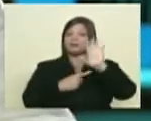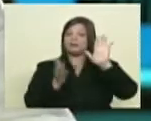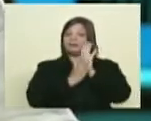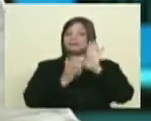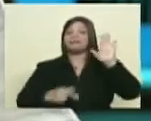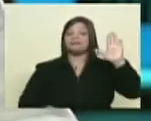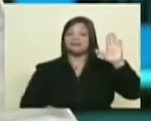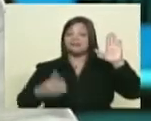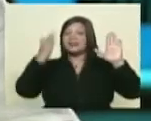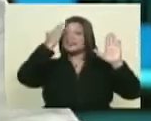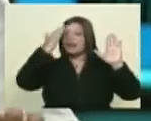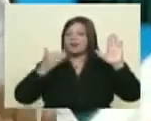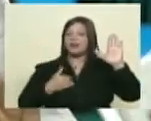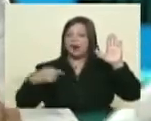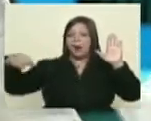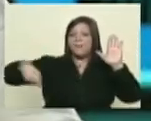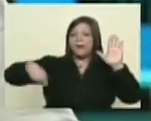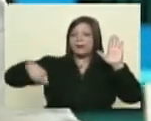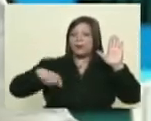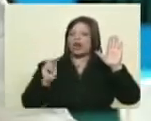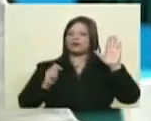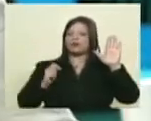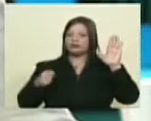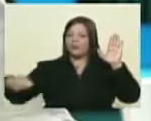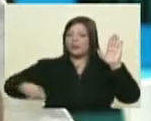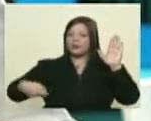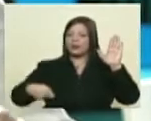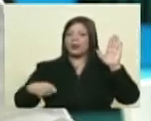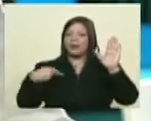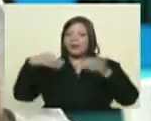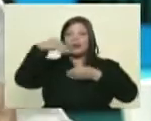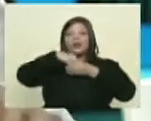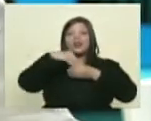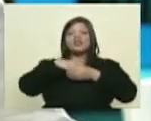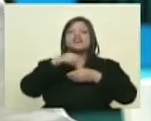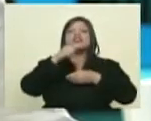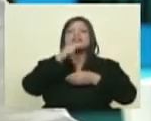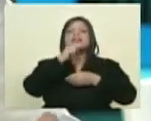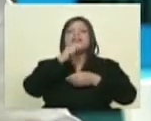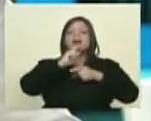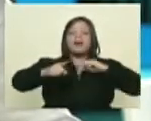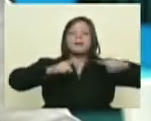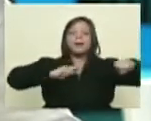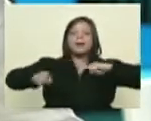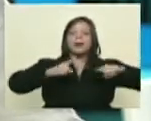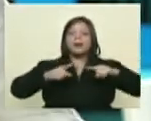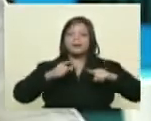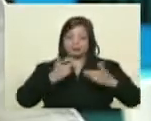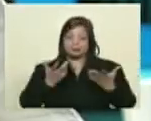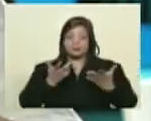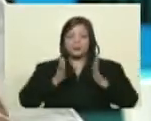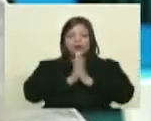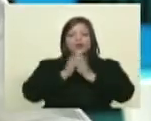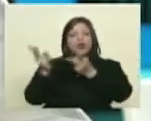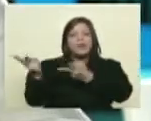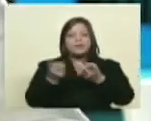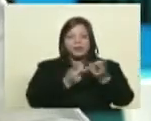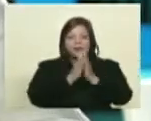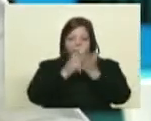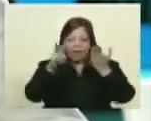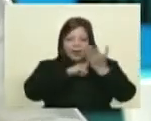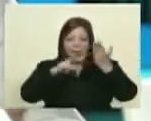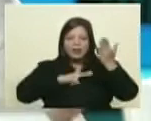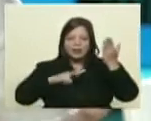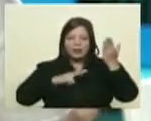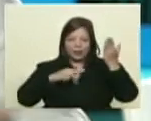lo que ya sabemos que se manipula pero desde dentro y a través de quienes son los propios manipuladores entonces yo invitaría a todo el mundo a que le echaran un vistazo